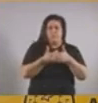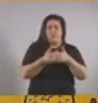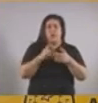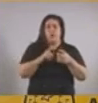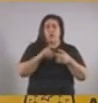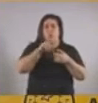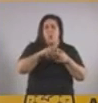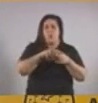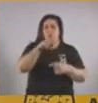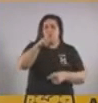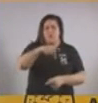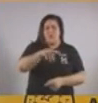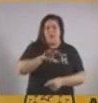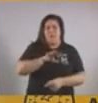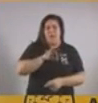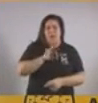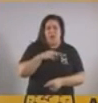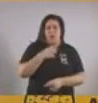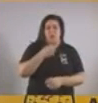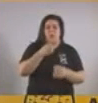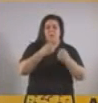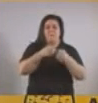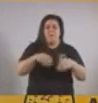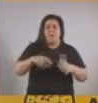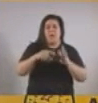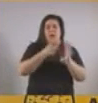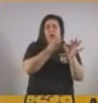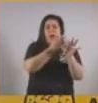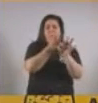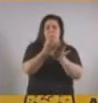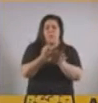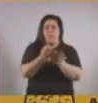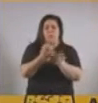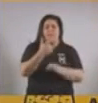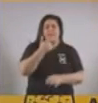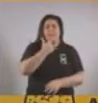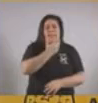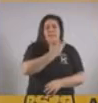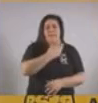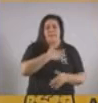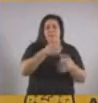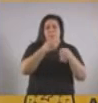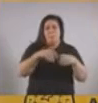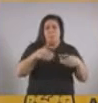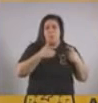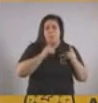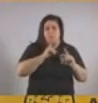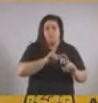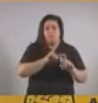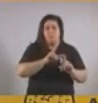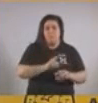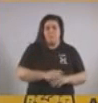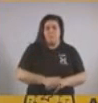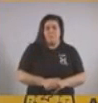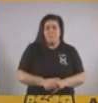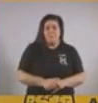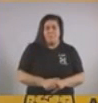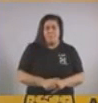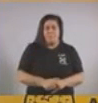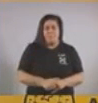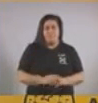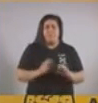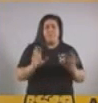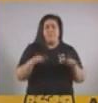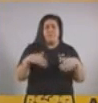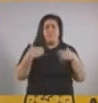compromiso de empezar con las clases en las escuelas desde el 17 de febrero de este año. Por